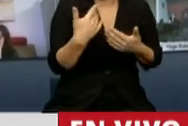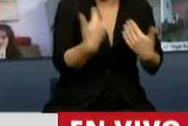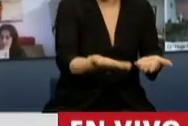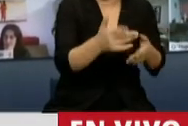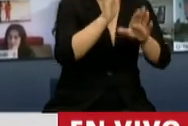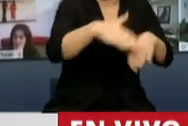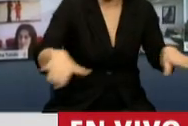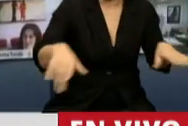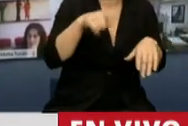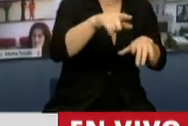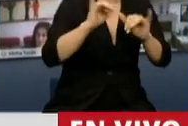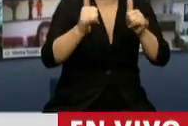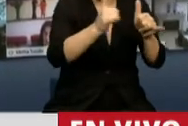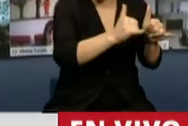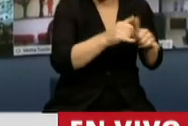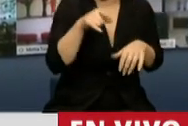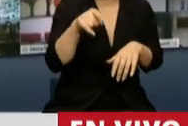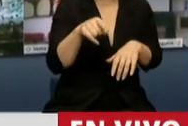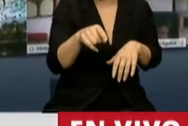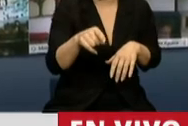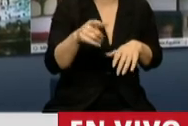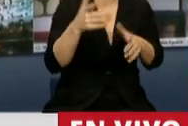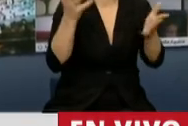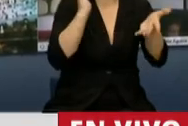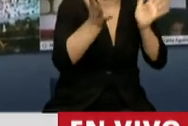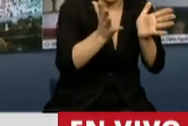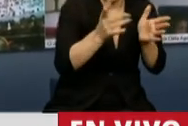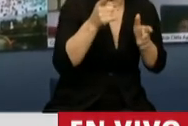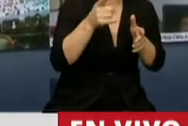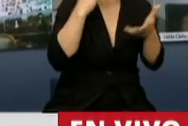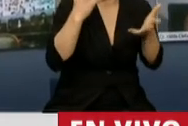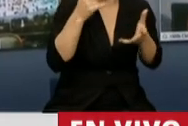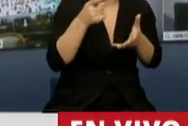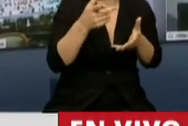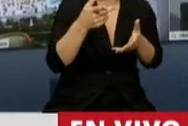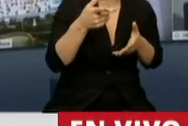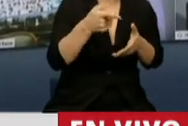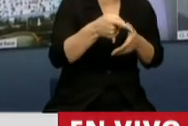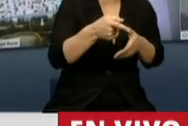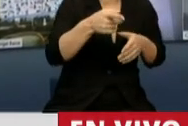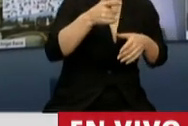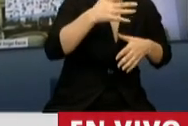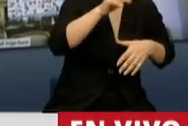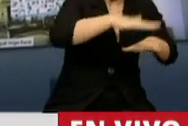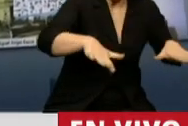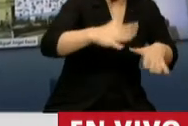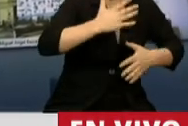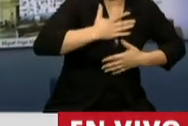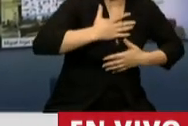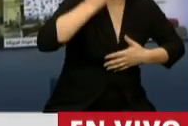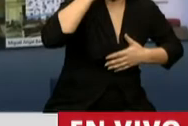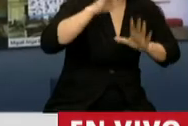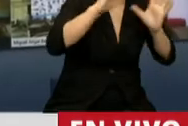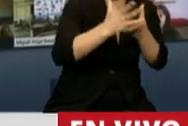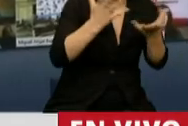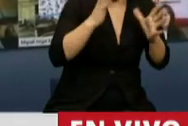adolescencia en situaciones de violencia, maltrato o gravedad para la integridad psicofísica. Y